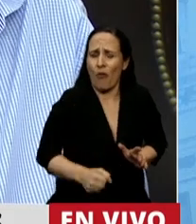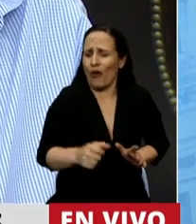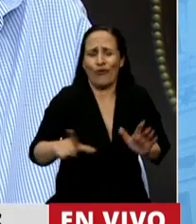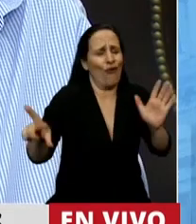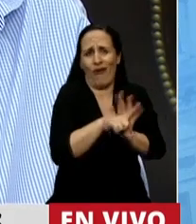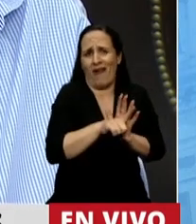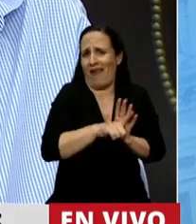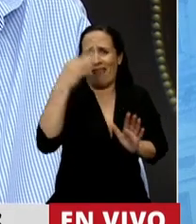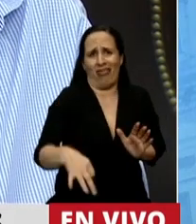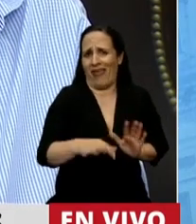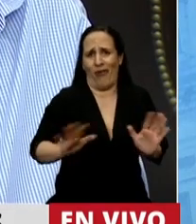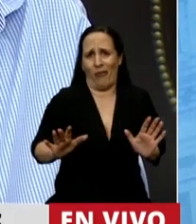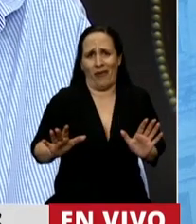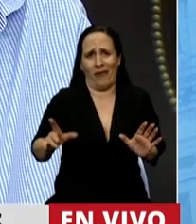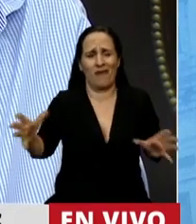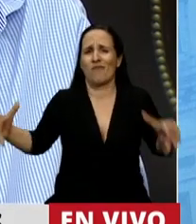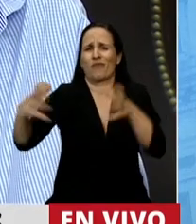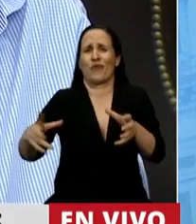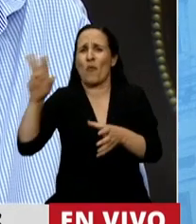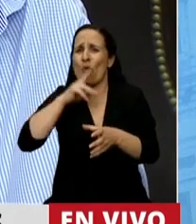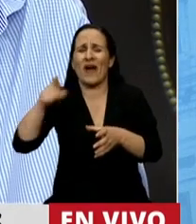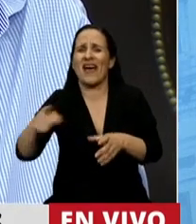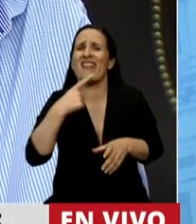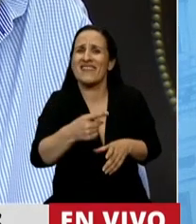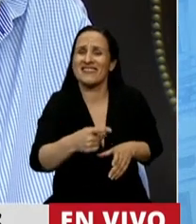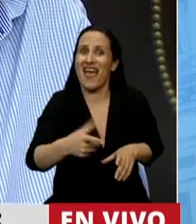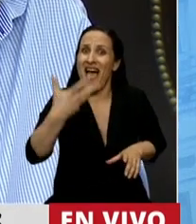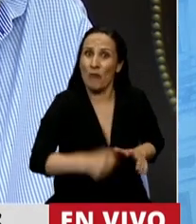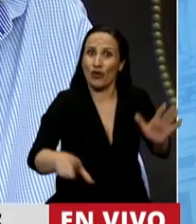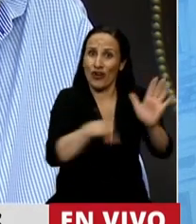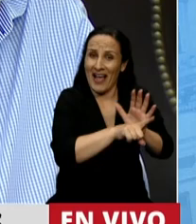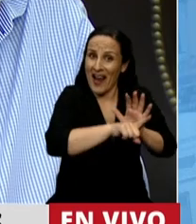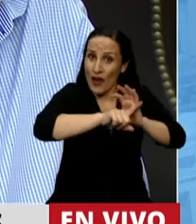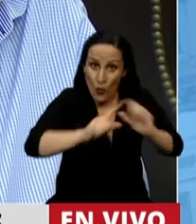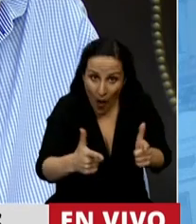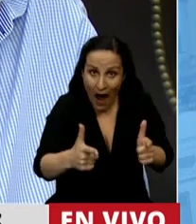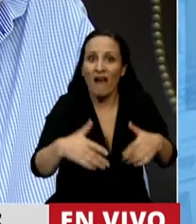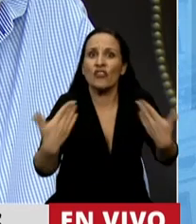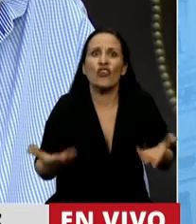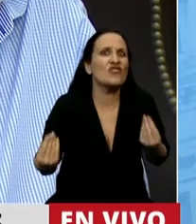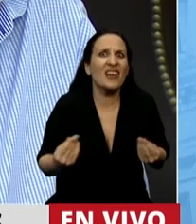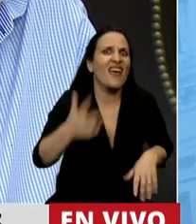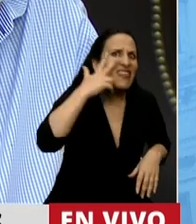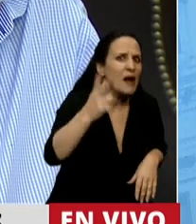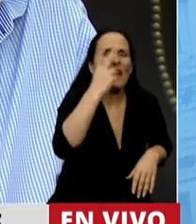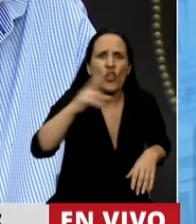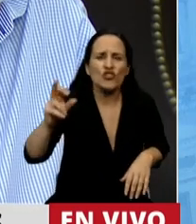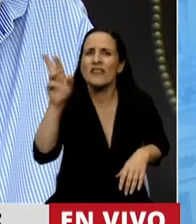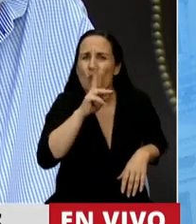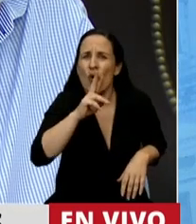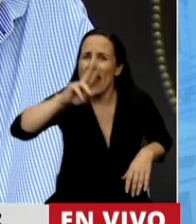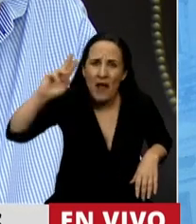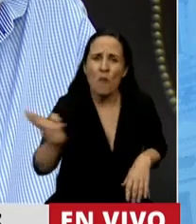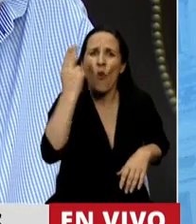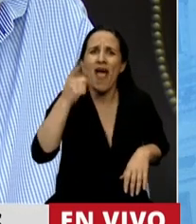movimiento de mujeres, lo recuerdo, por no existir el aborto legal, 3.200 mujeres perdieron la vida